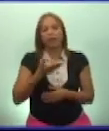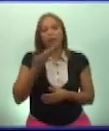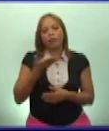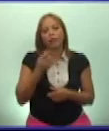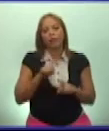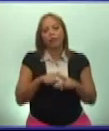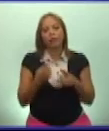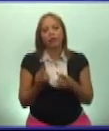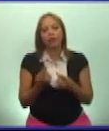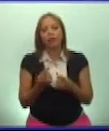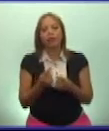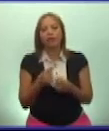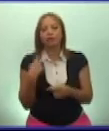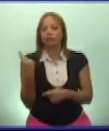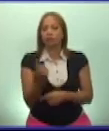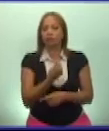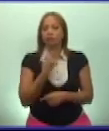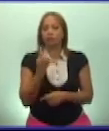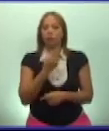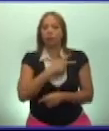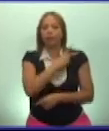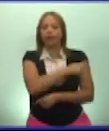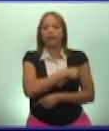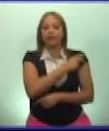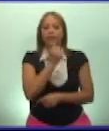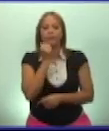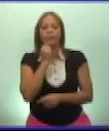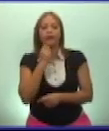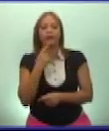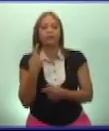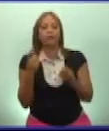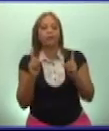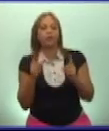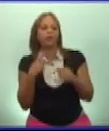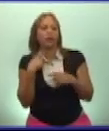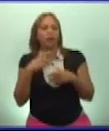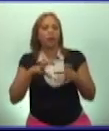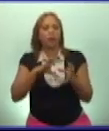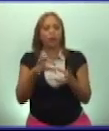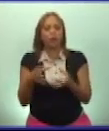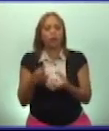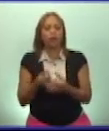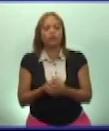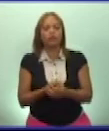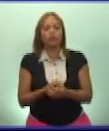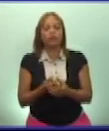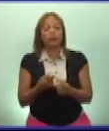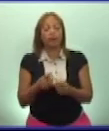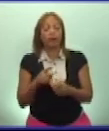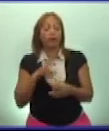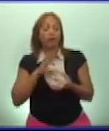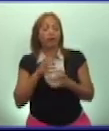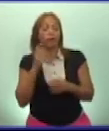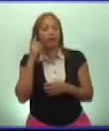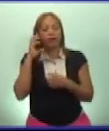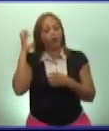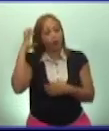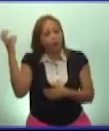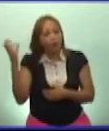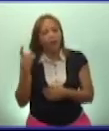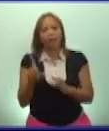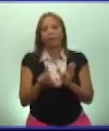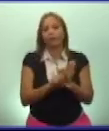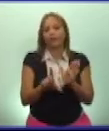somos uno de los países más democráticos del mundo. Ya te hablamos de las formas de gobierno, de las leyes,